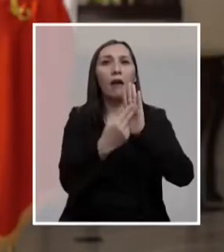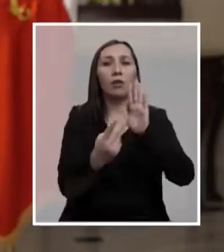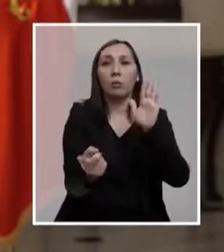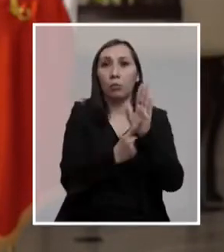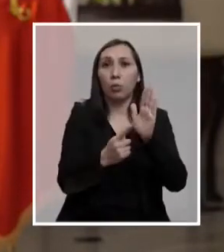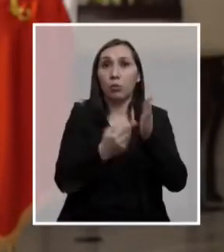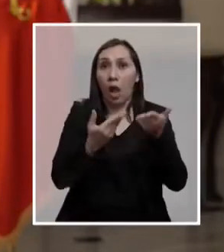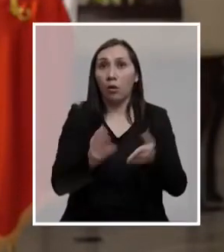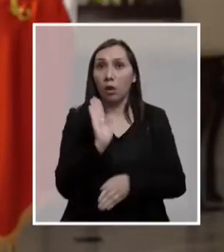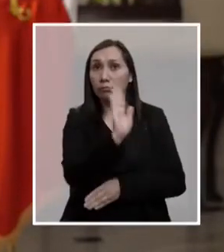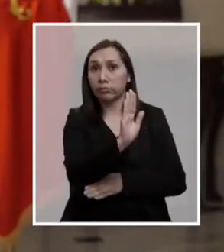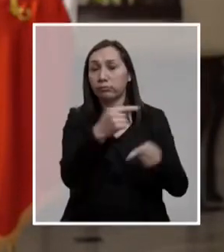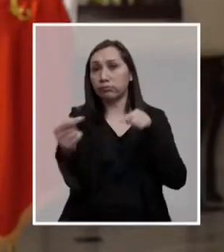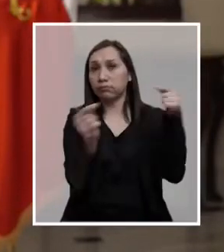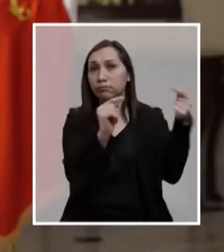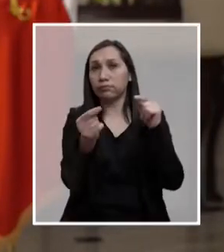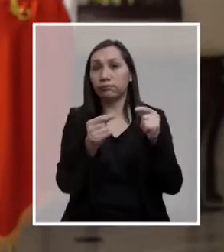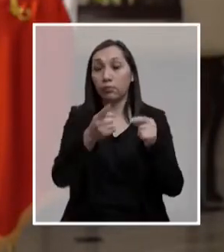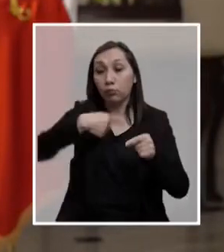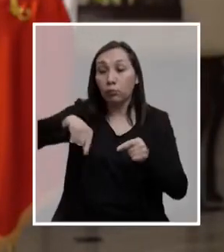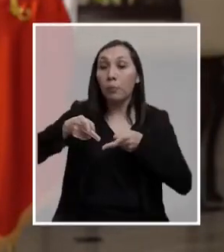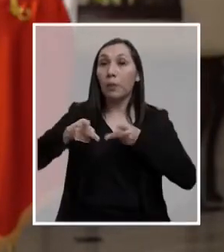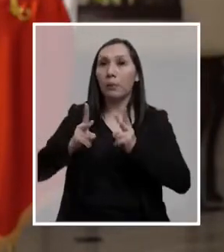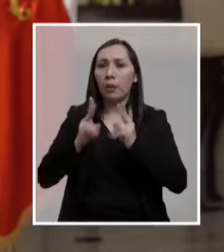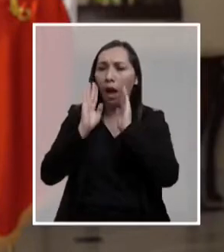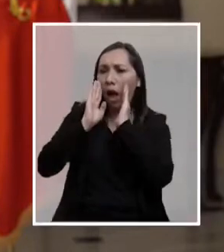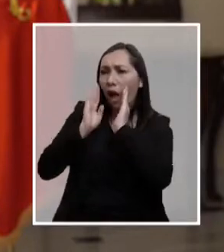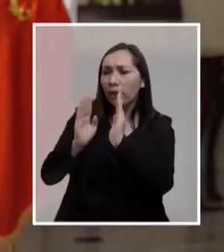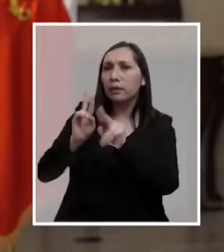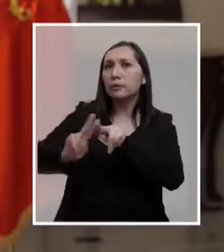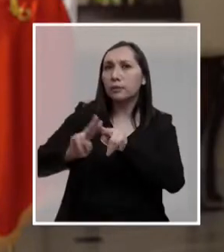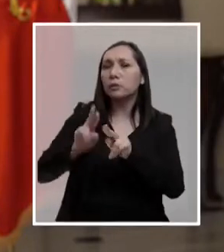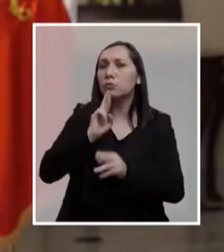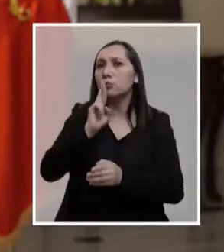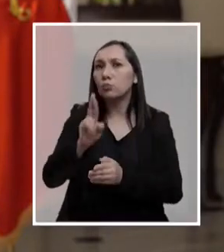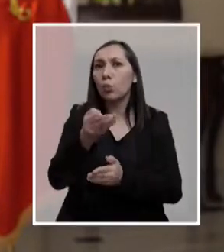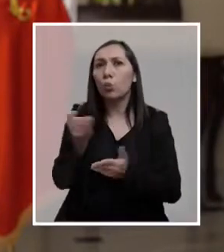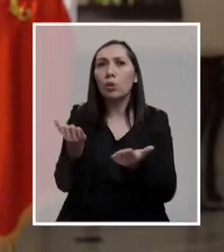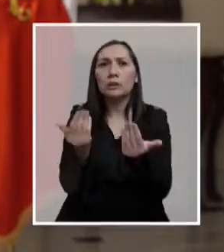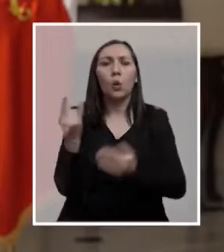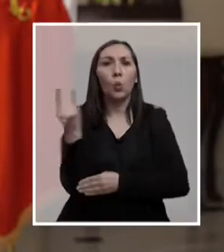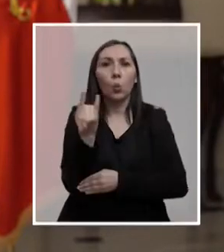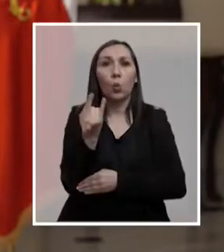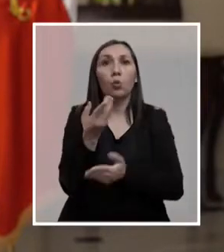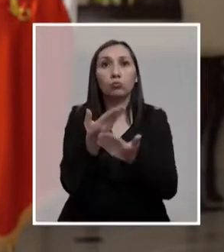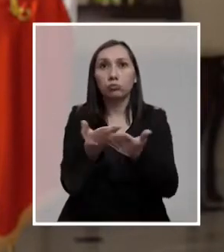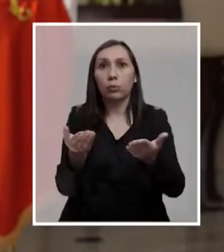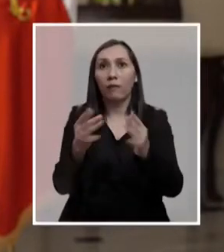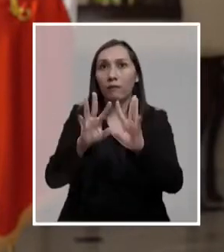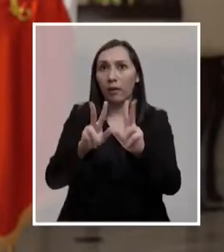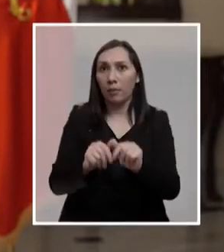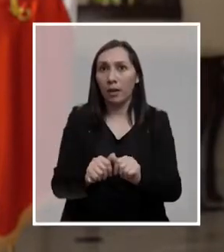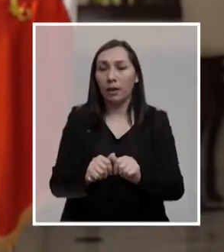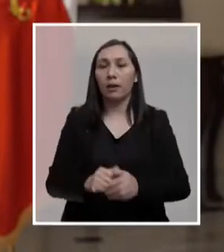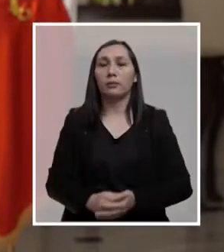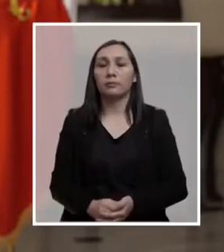tributaria que está hoy en discusión y que nos permite atender y resolver tus necesidades más urgentes y las de tu familia.